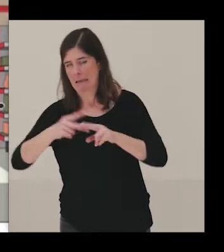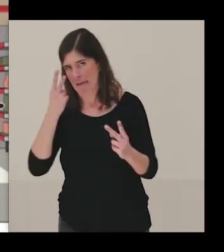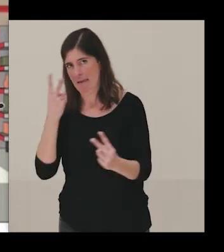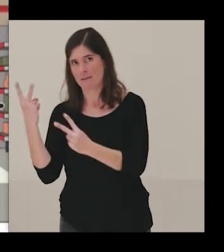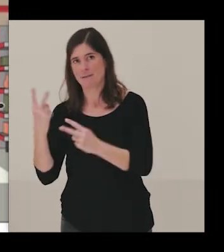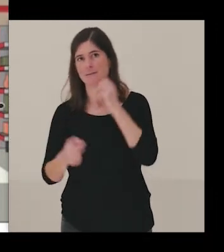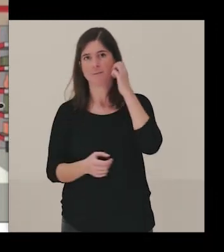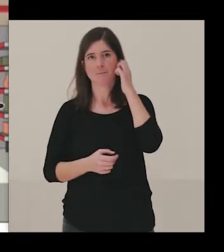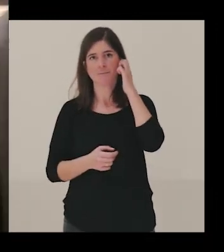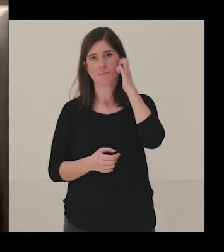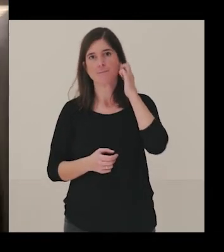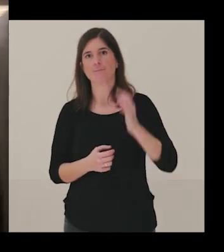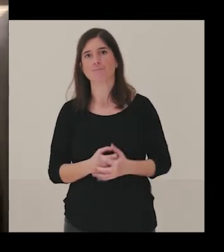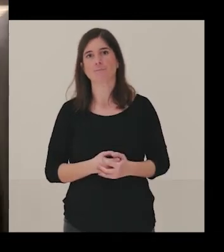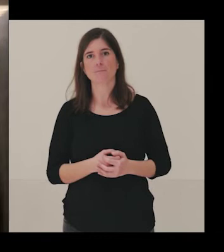talleres.